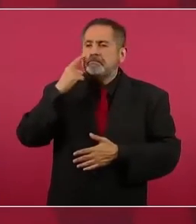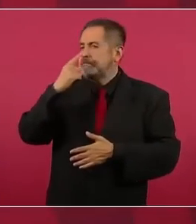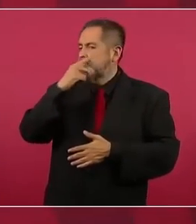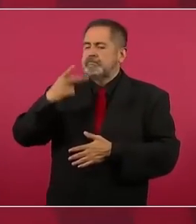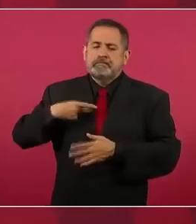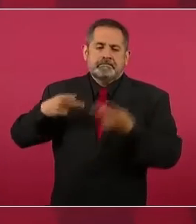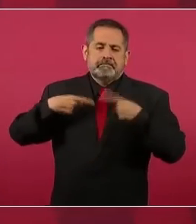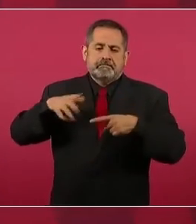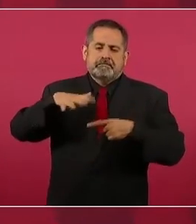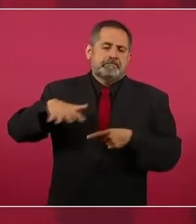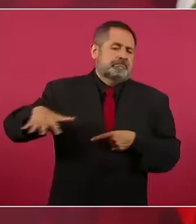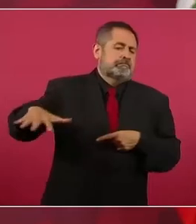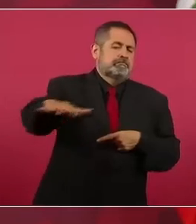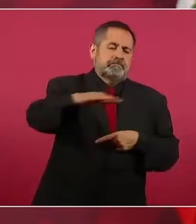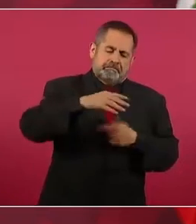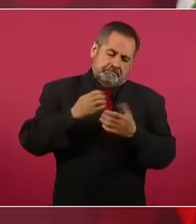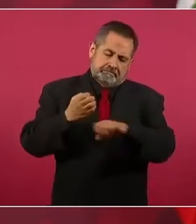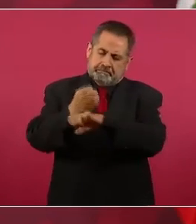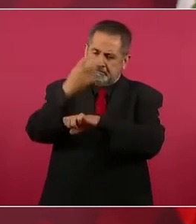el pueblo del Estado de México.